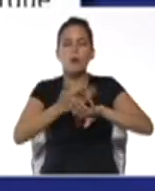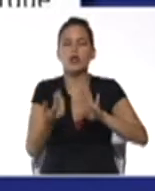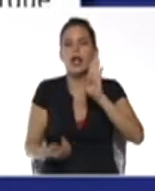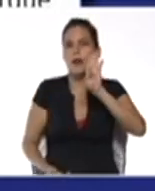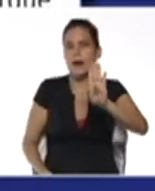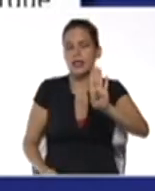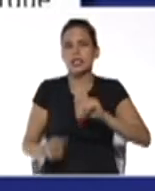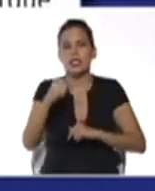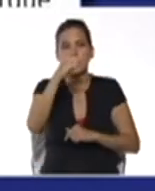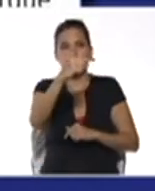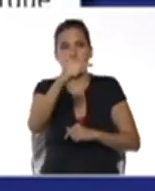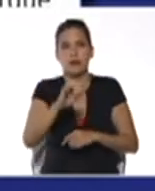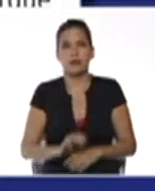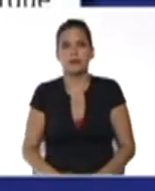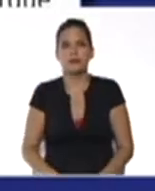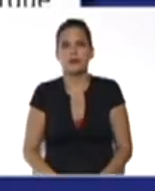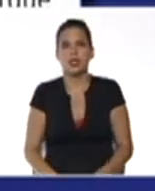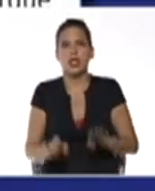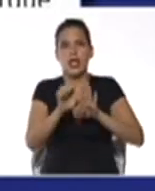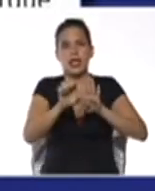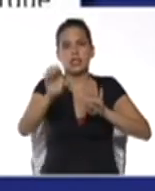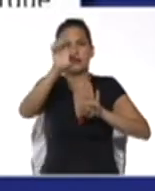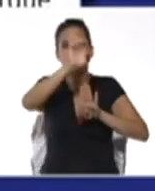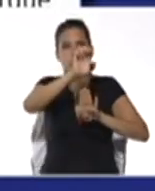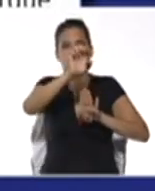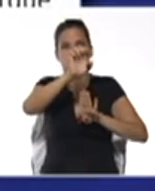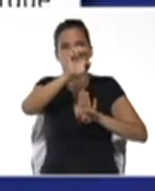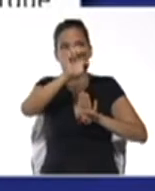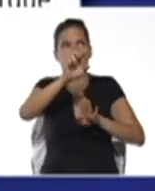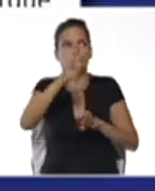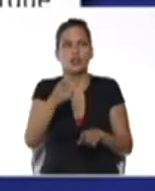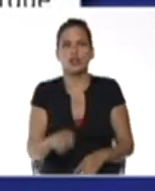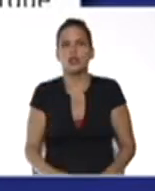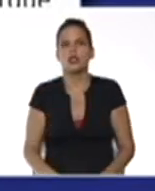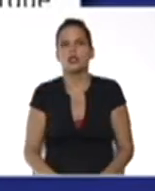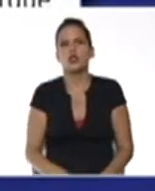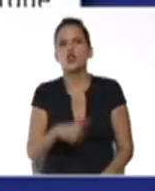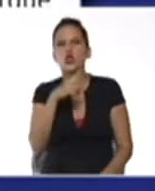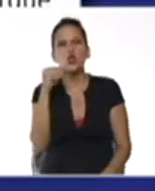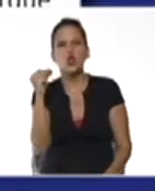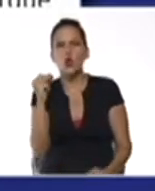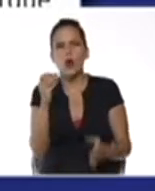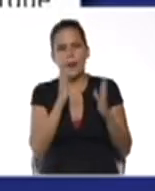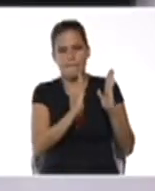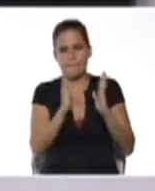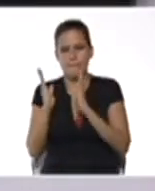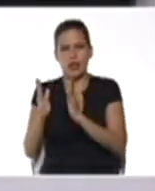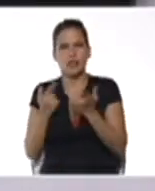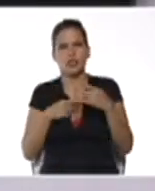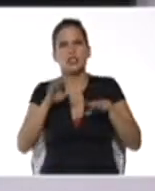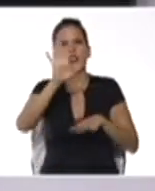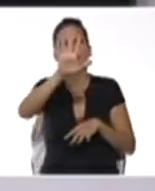negativa, el menos 4, y el exponente es impar, el 53.